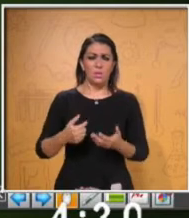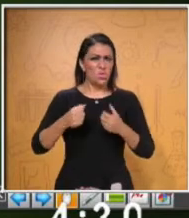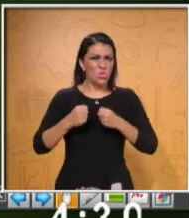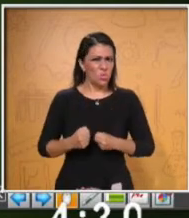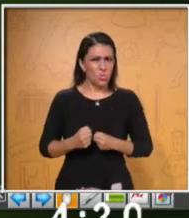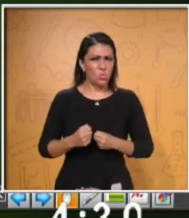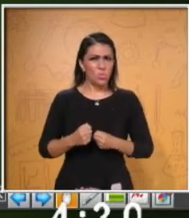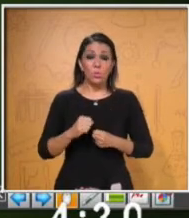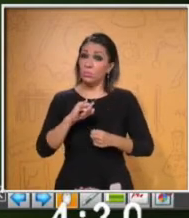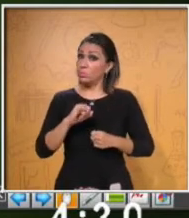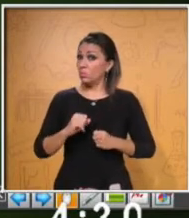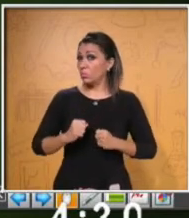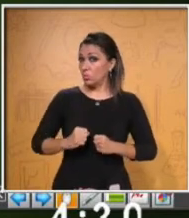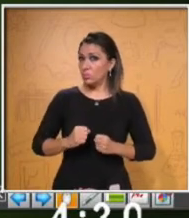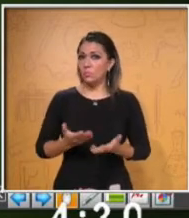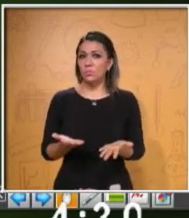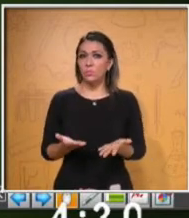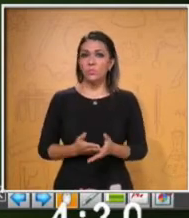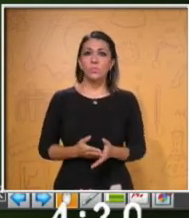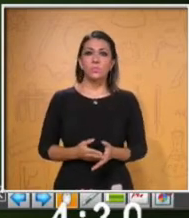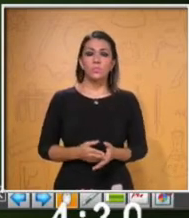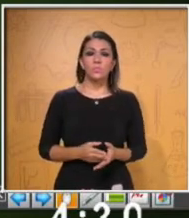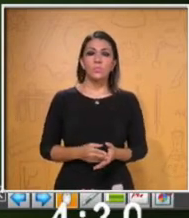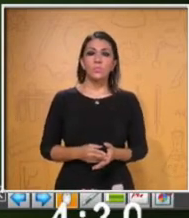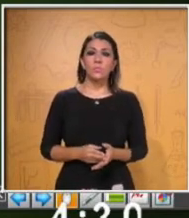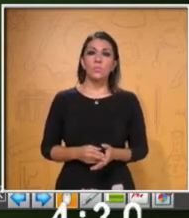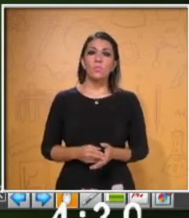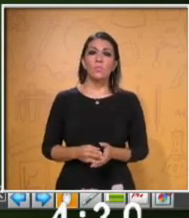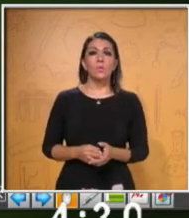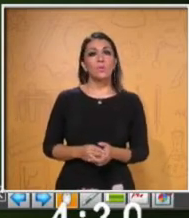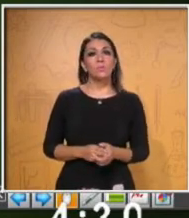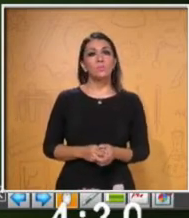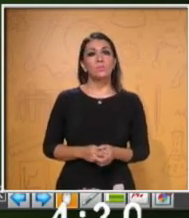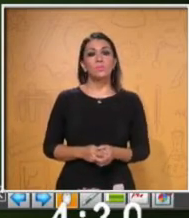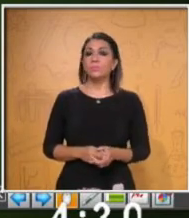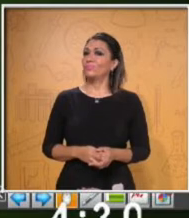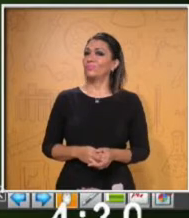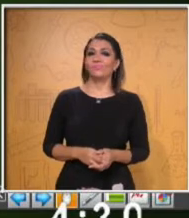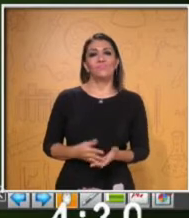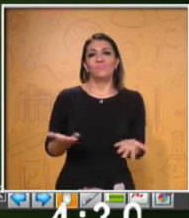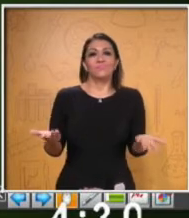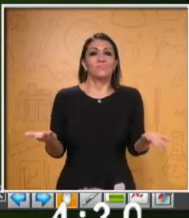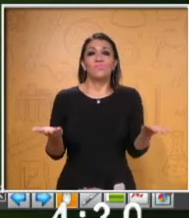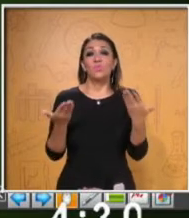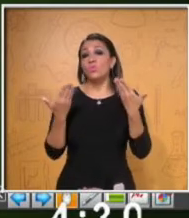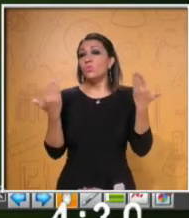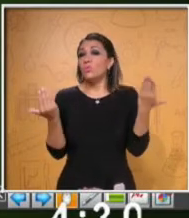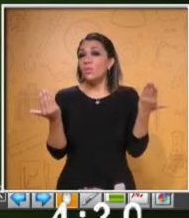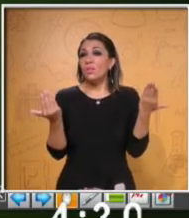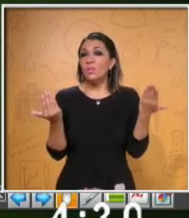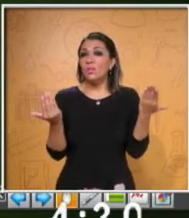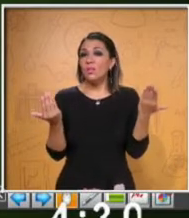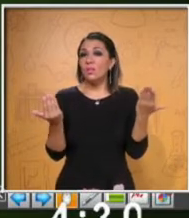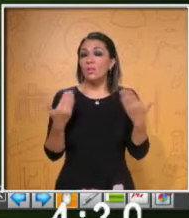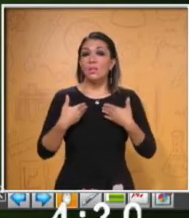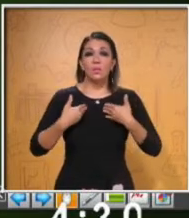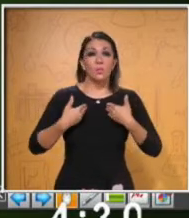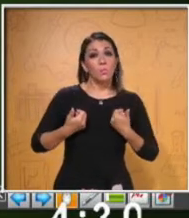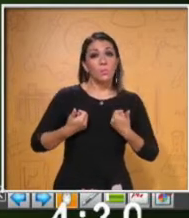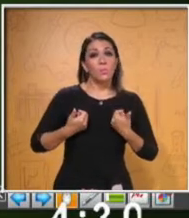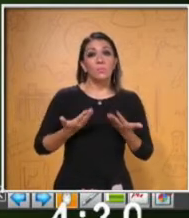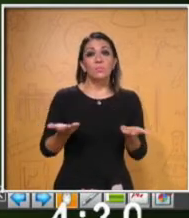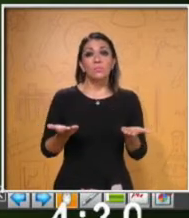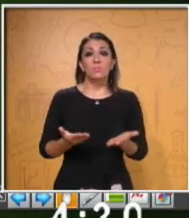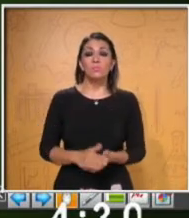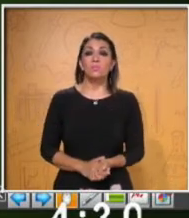seguro. O segura. I don't really know if. Realmente no sé si... And do you mean